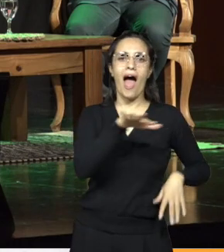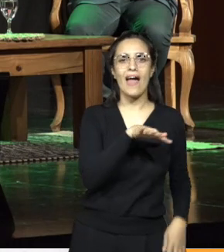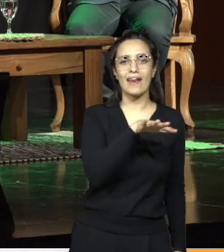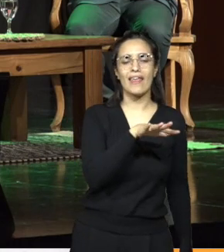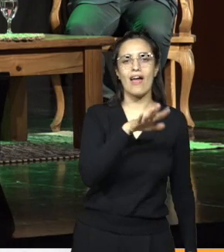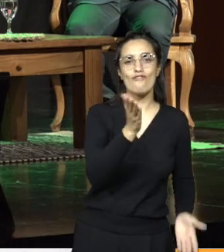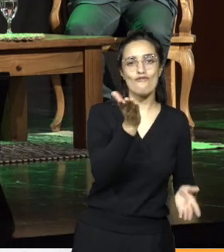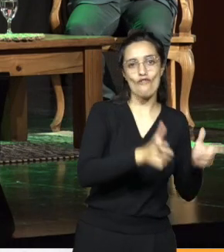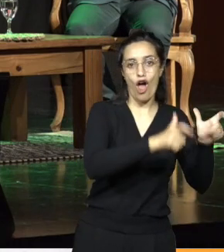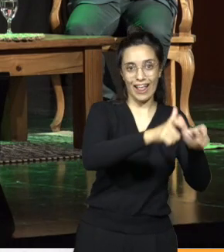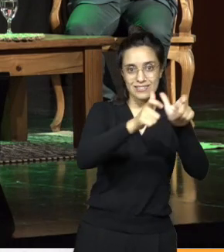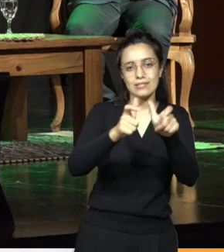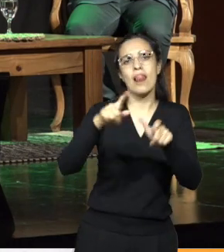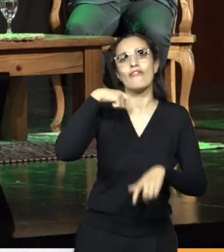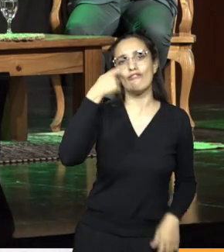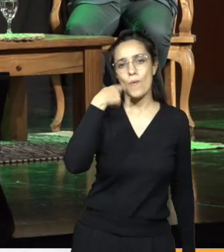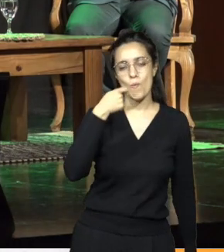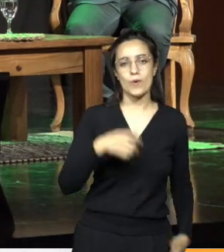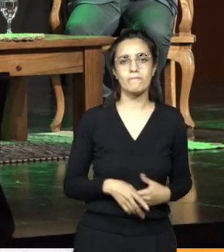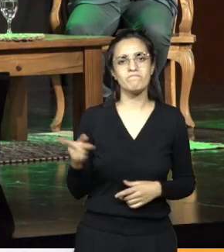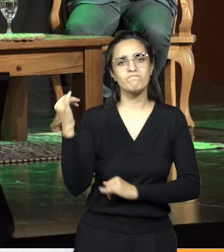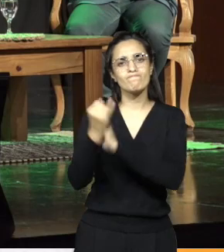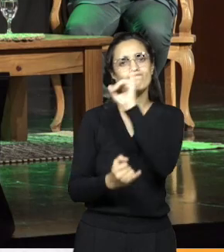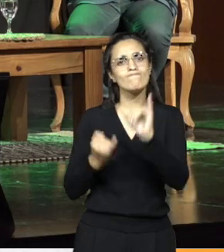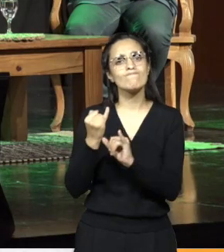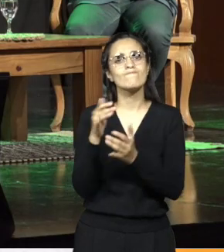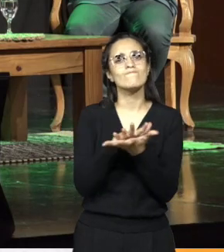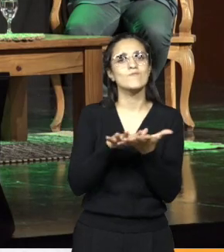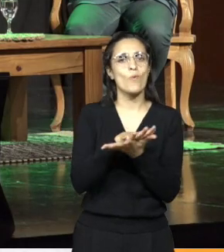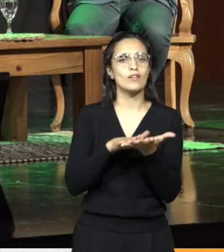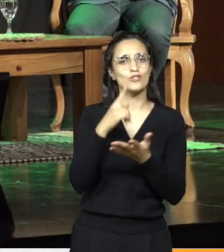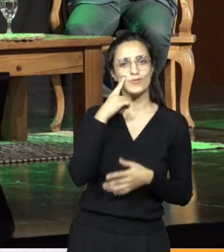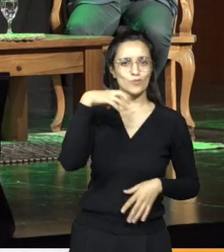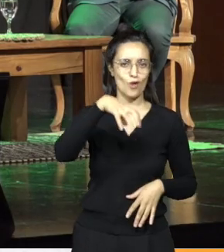sobre la vinculación institucional de la Policía Ambiental de la Provincia de Córdoba.